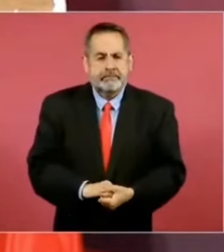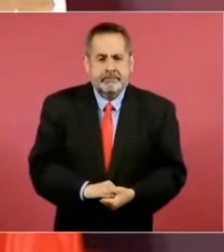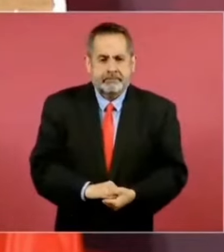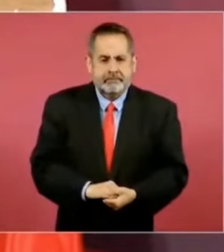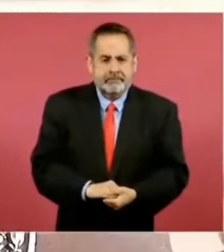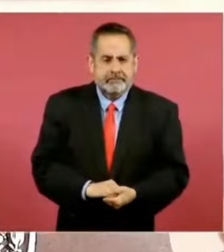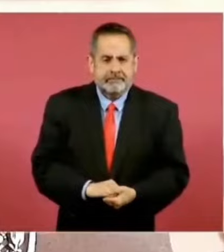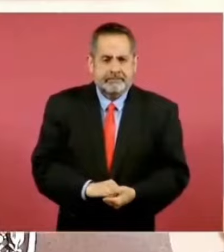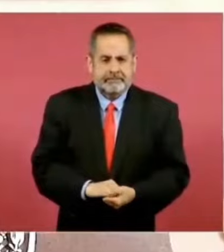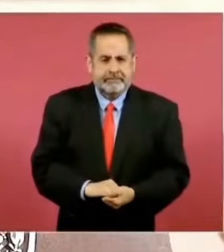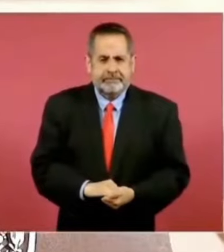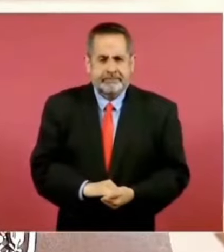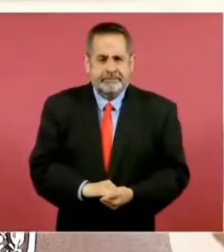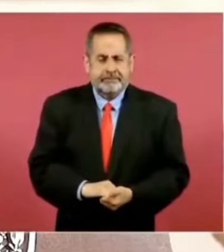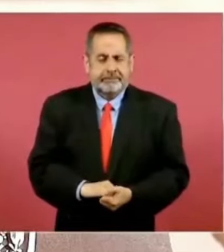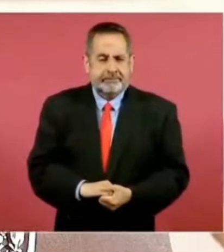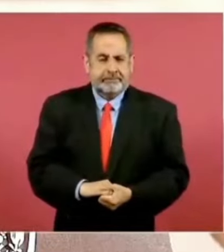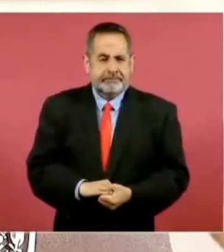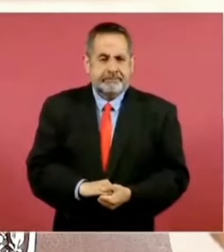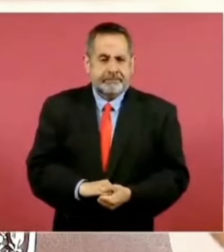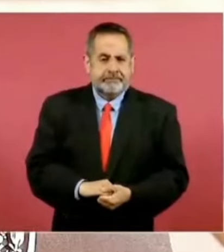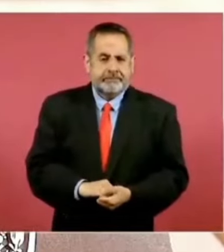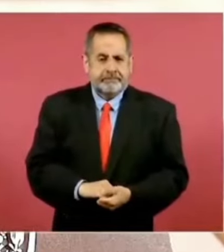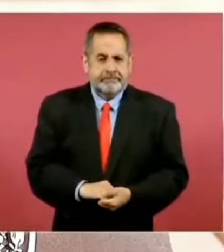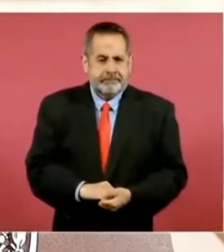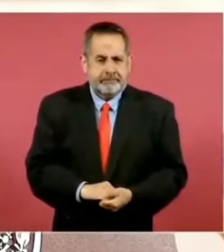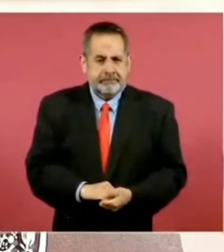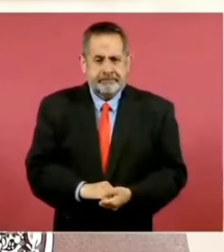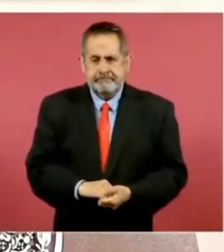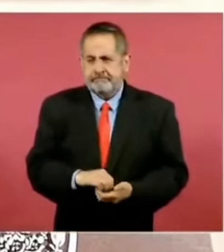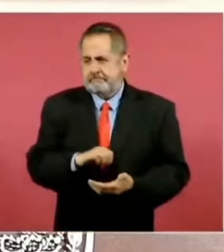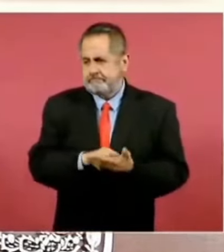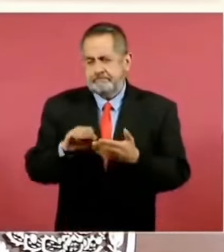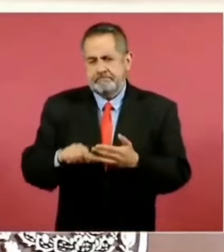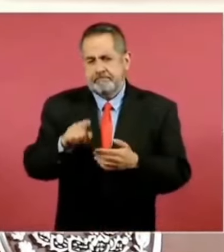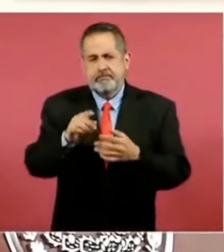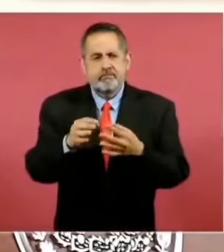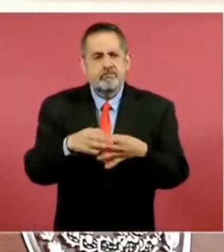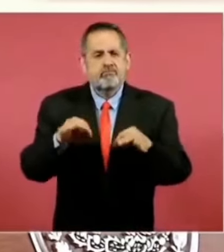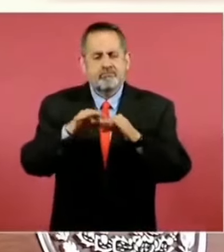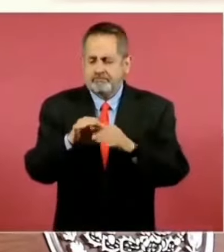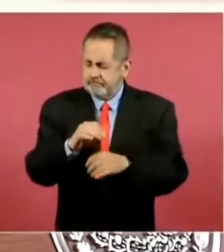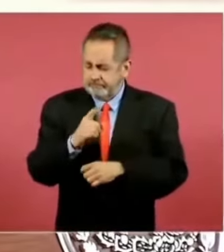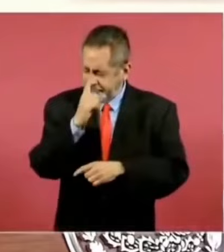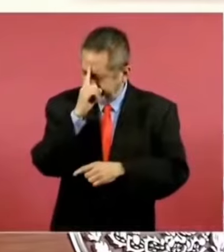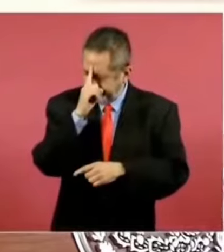lo de la importancia que tiene la perseverancia.